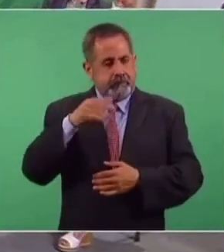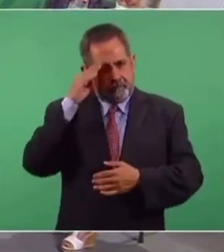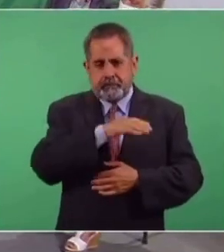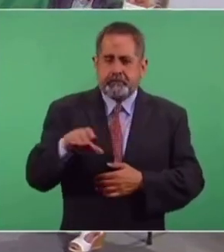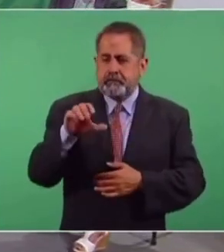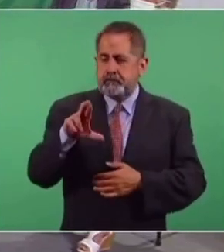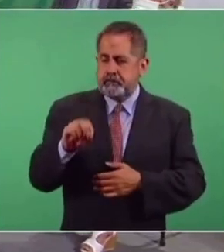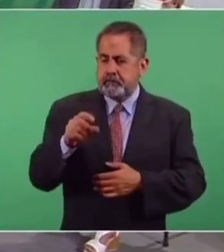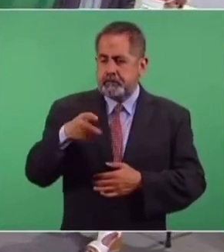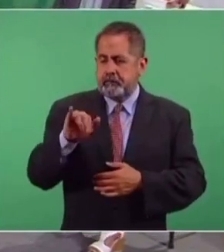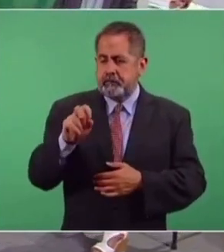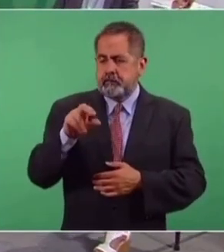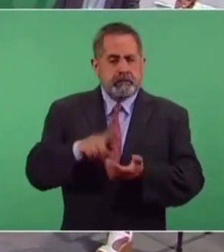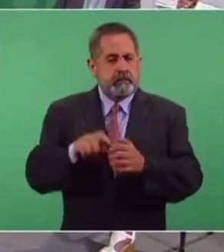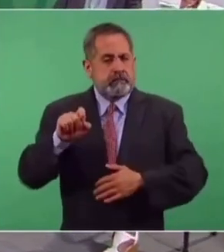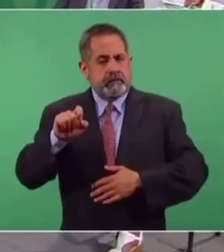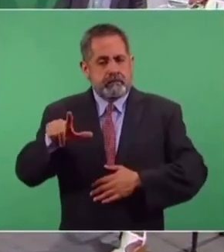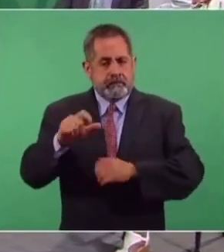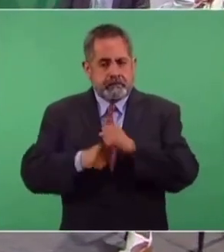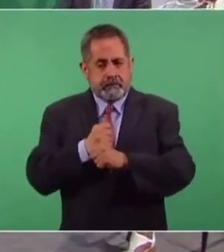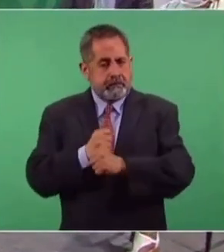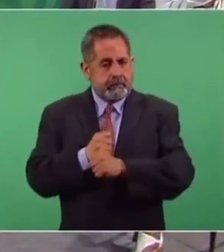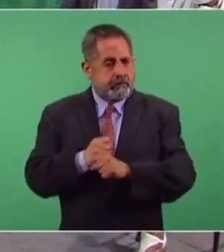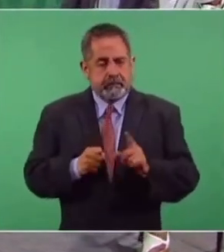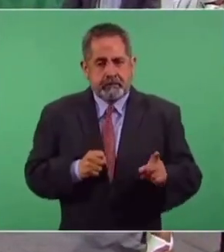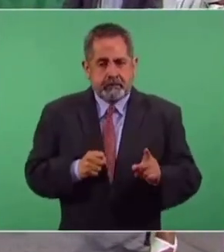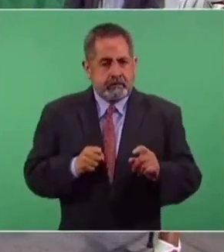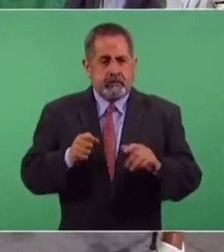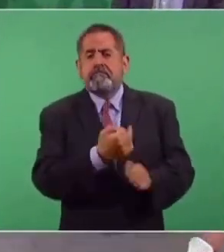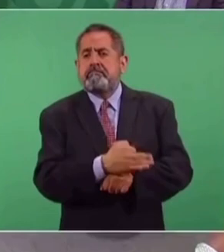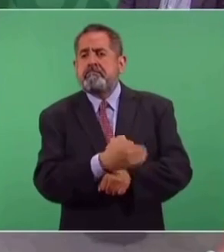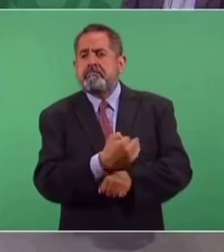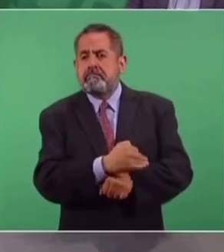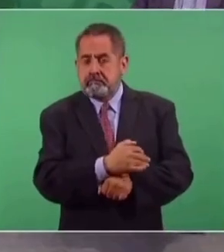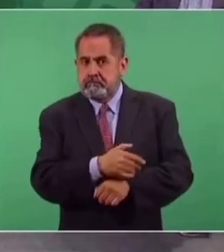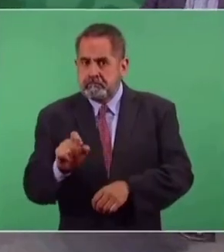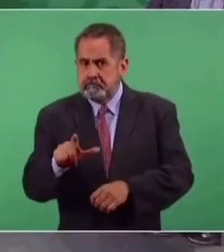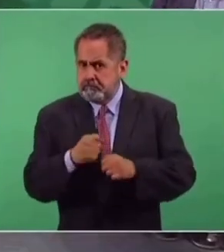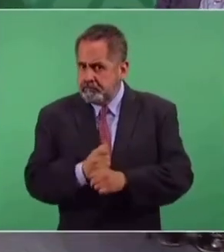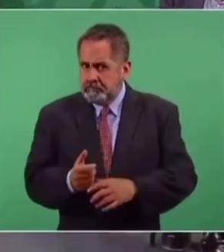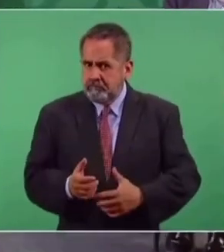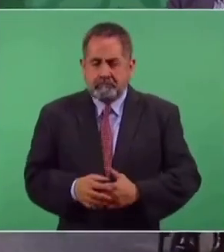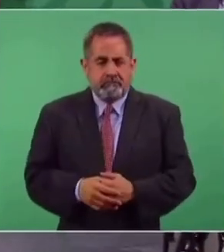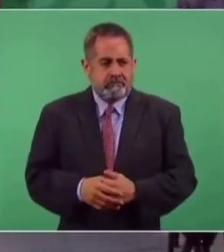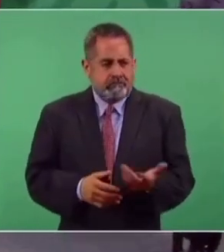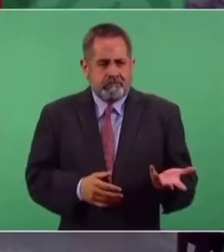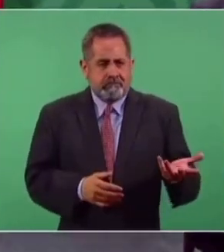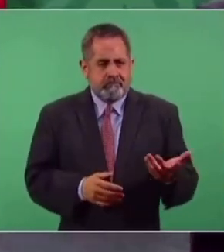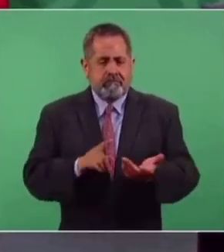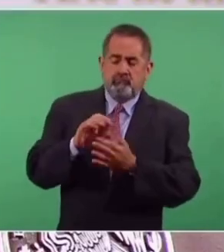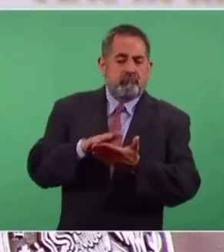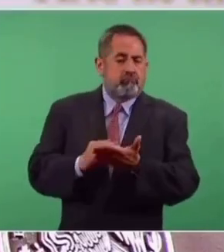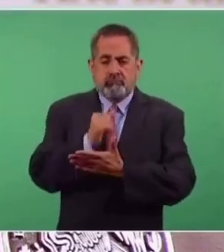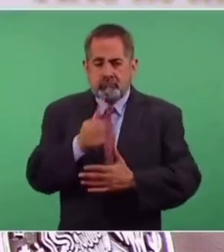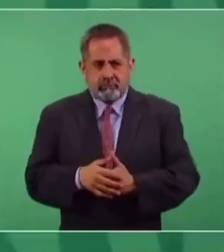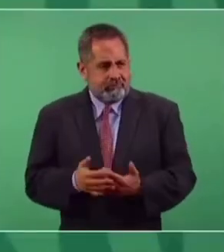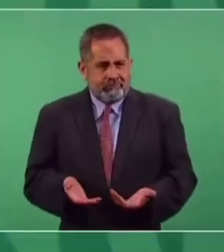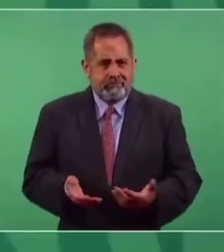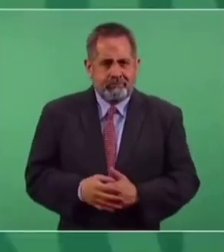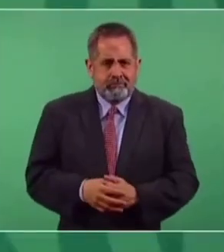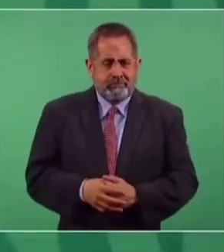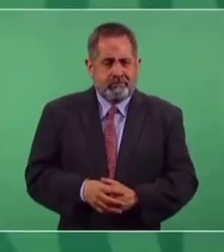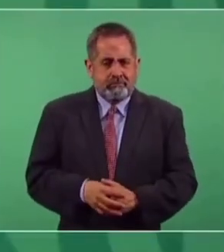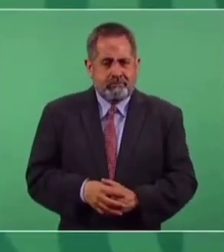Quintero, 27 años sin sentencia. ¿Qué hacía el Poder Judicial? ¿Por qué no se